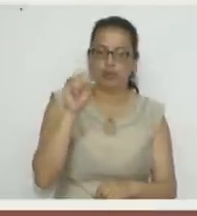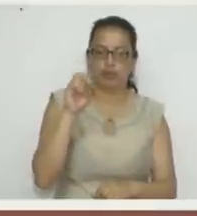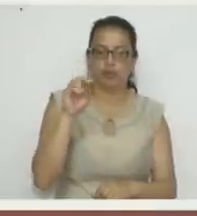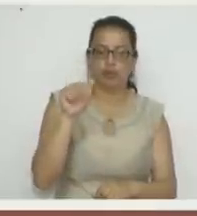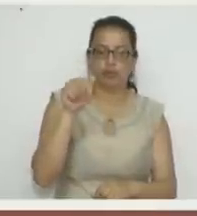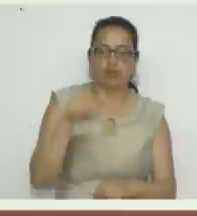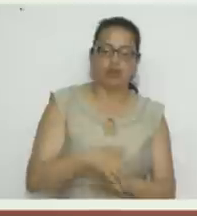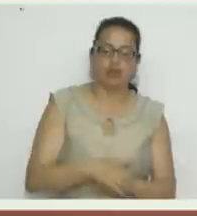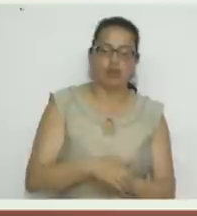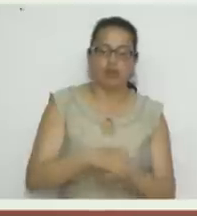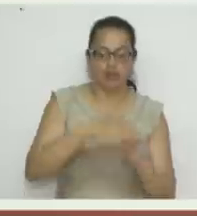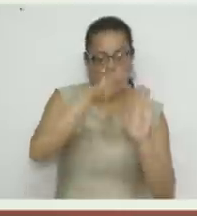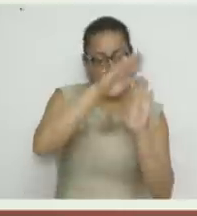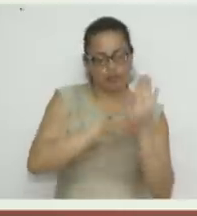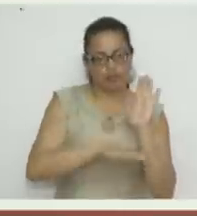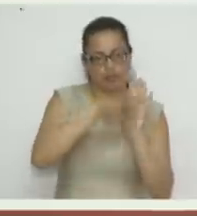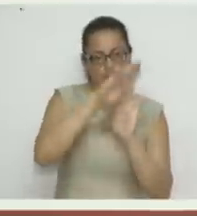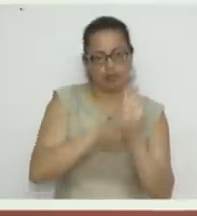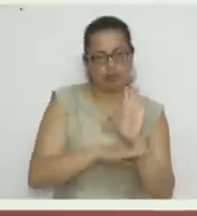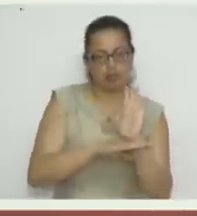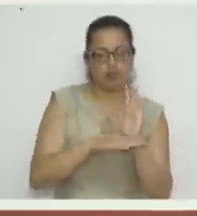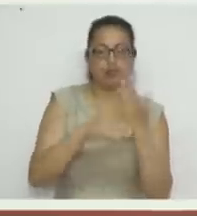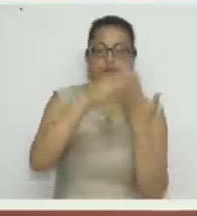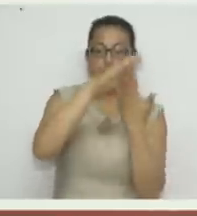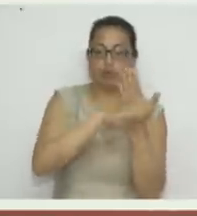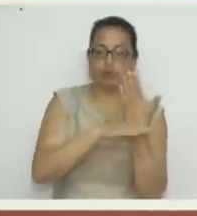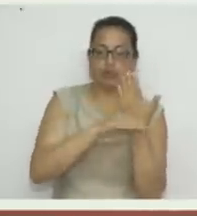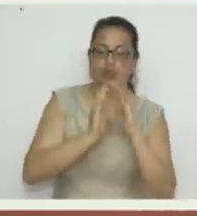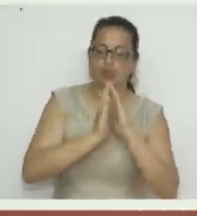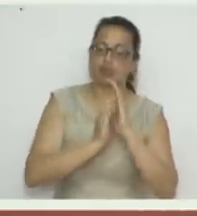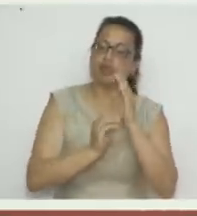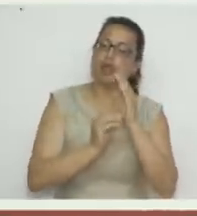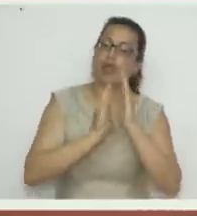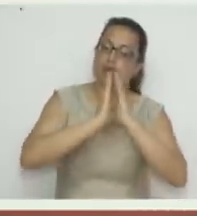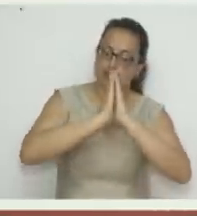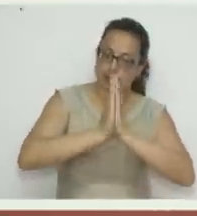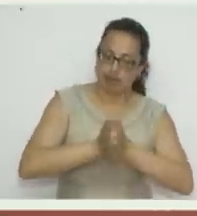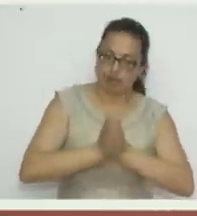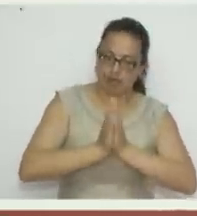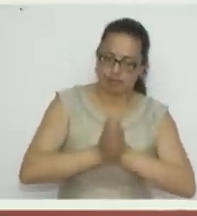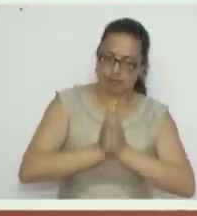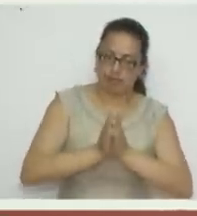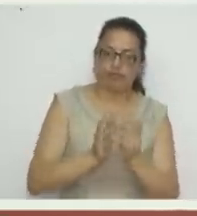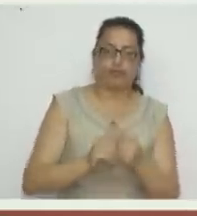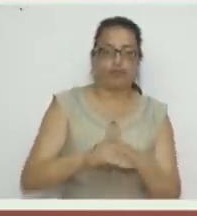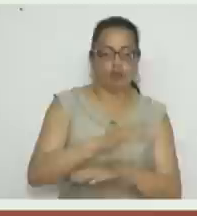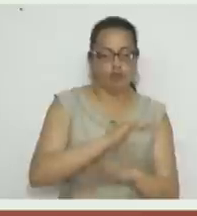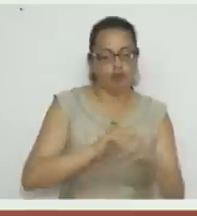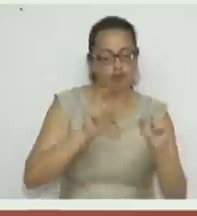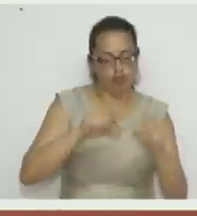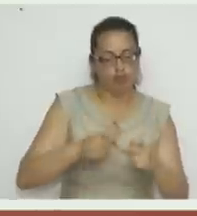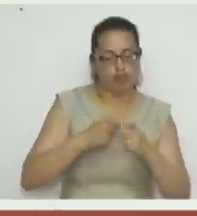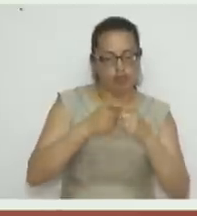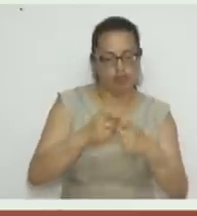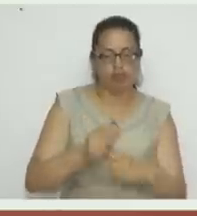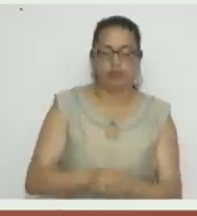de adelante está resinado. de adelante. Mire qué bonito. Y ustedes lo van a poder vender muy bien o para regalo también lo sirve.